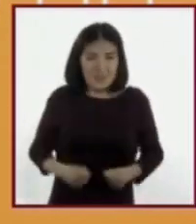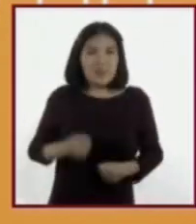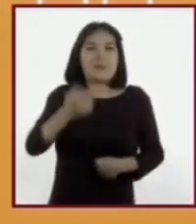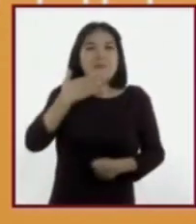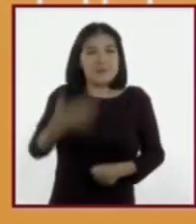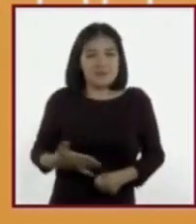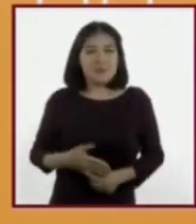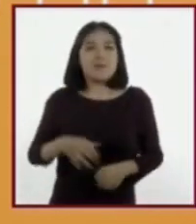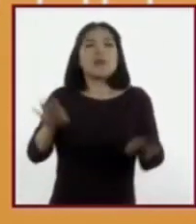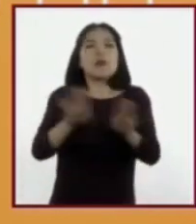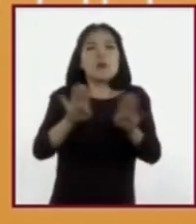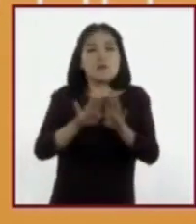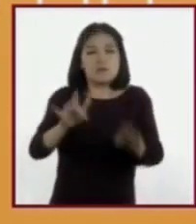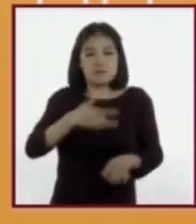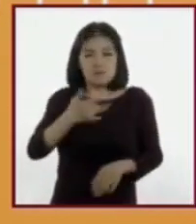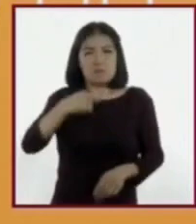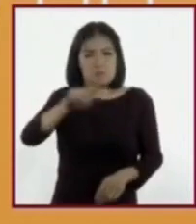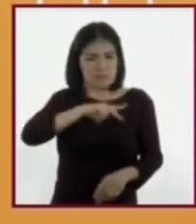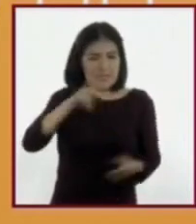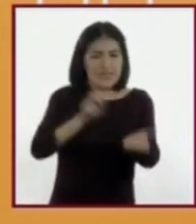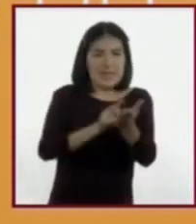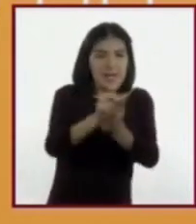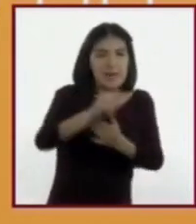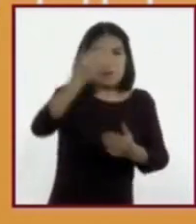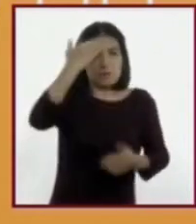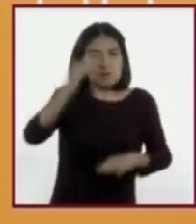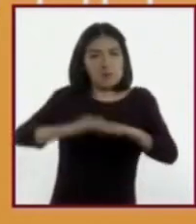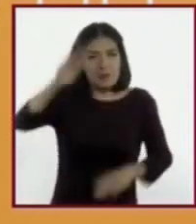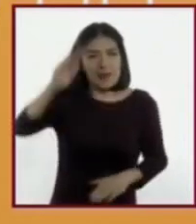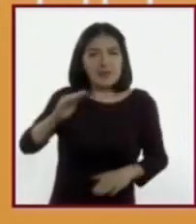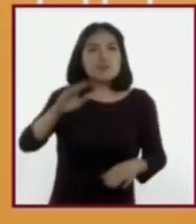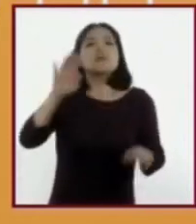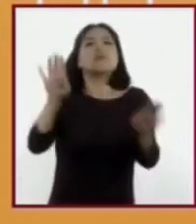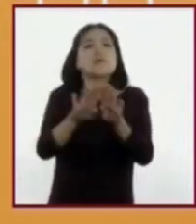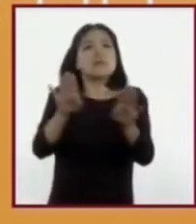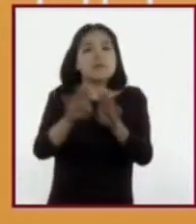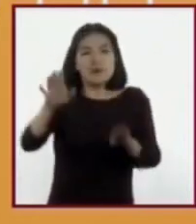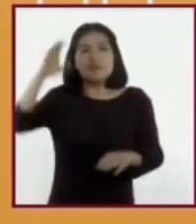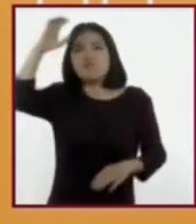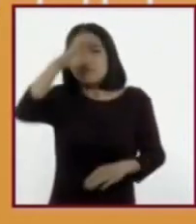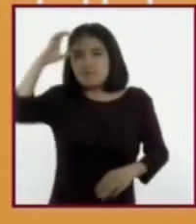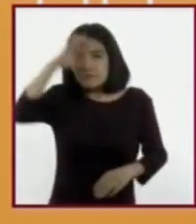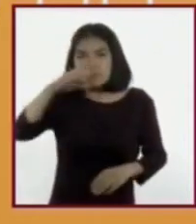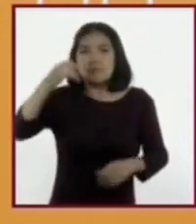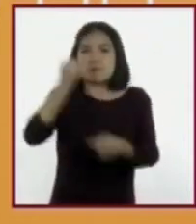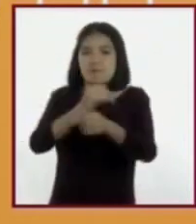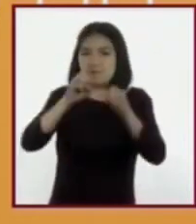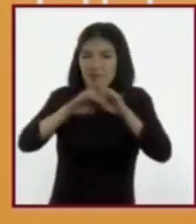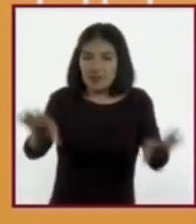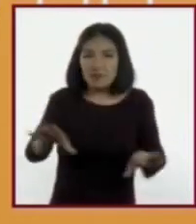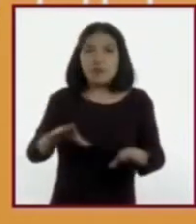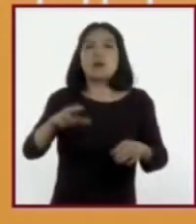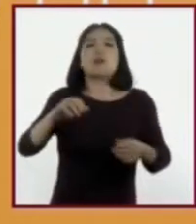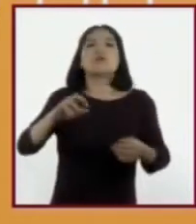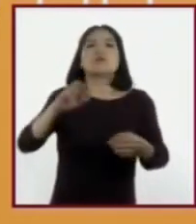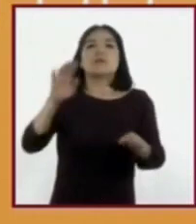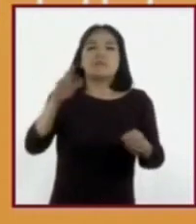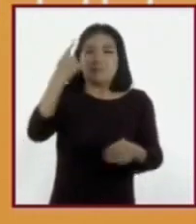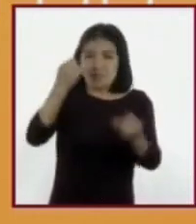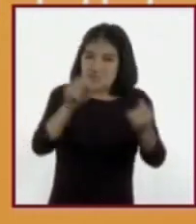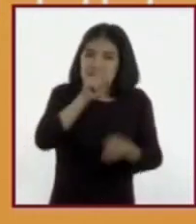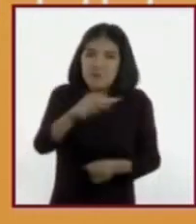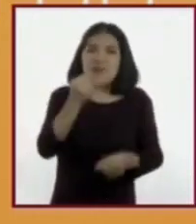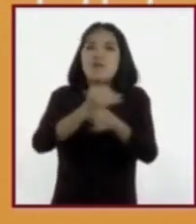espacio para conocer nuestros derechos, cómo tener información científica, servicios de salud sexual, cómo ser